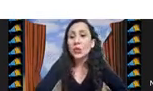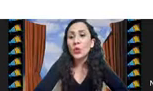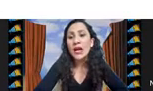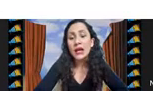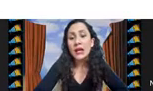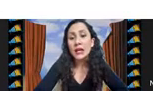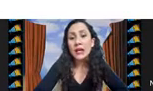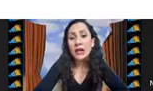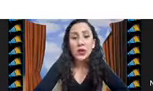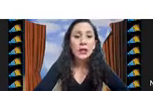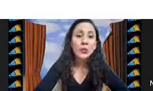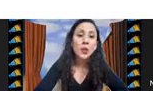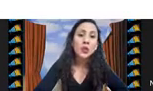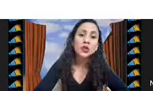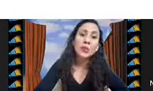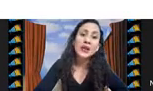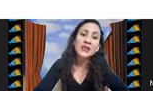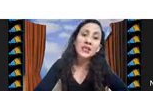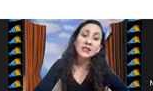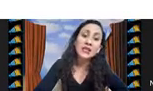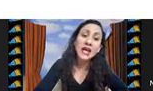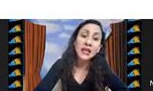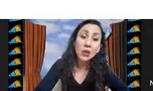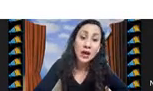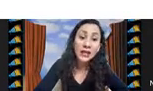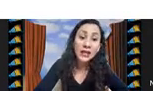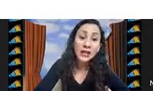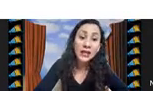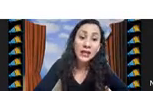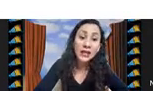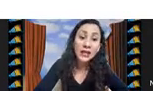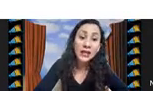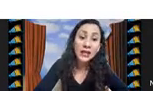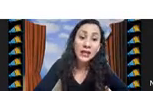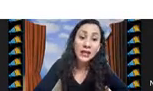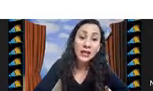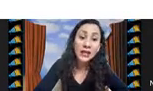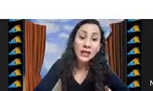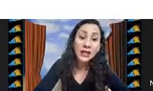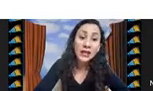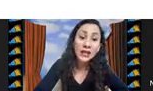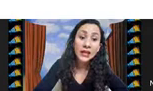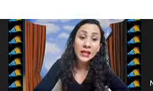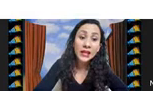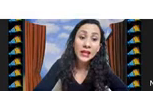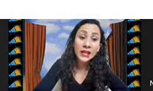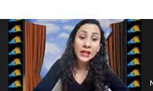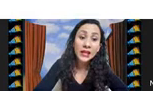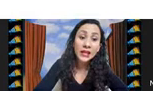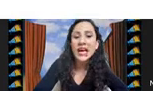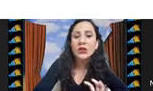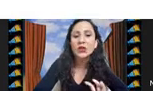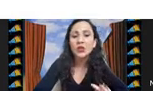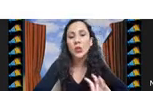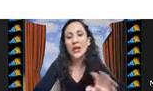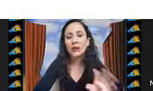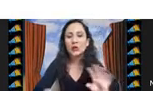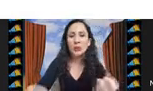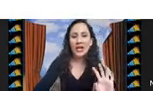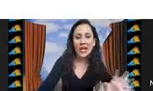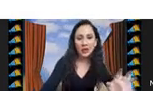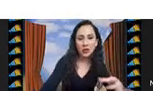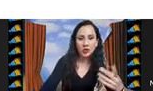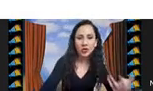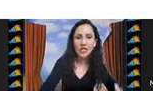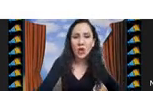estrategias que incluía el algoritmo pues no parecían ser adecuadas para solucionar instancias con objetos medianos y